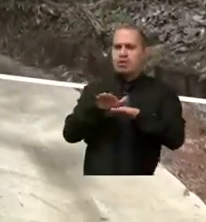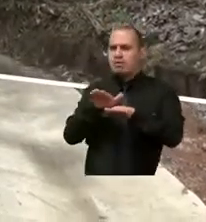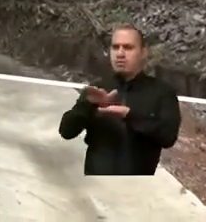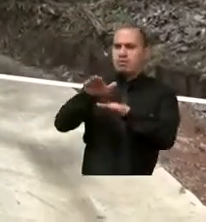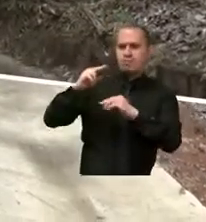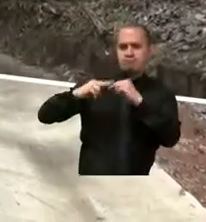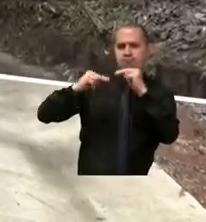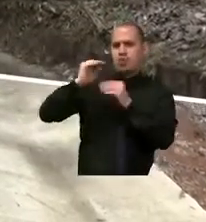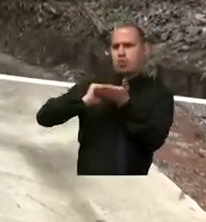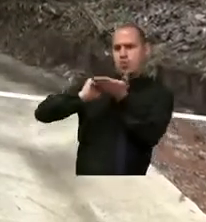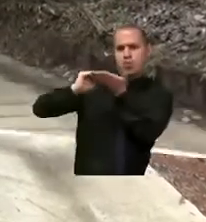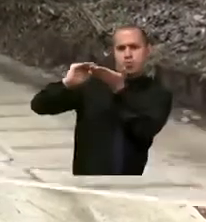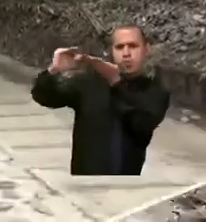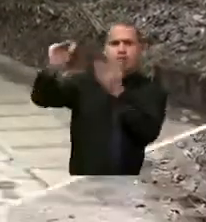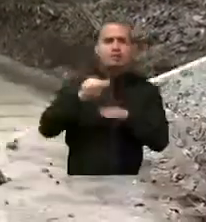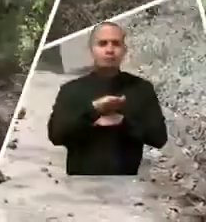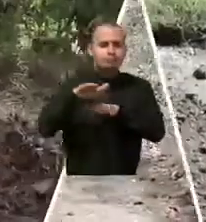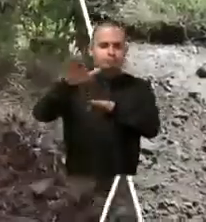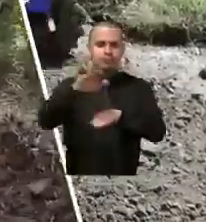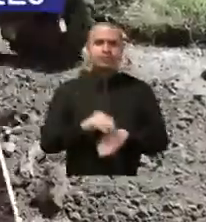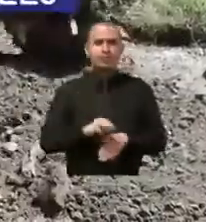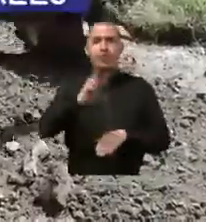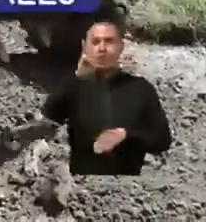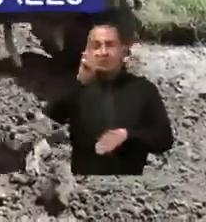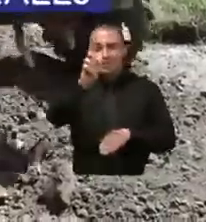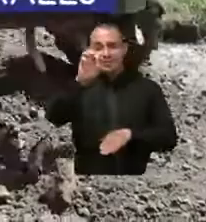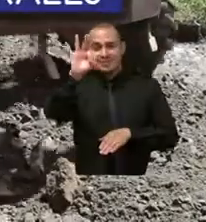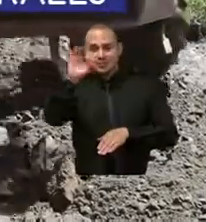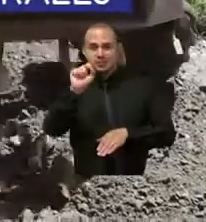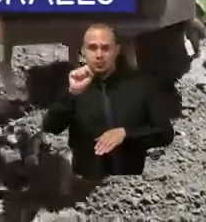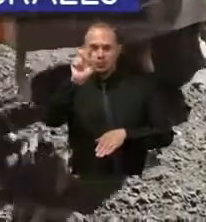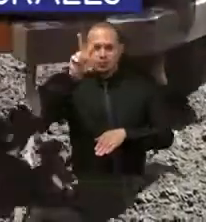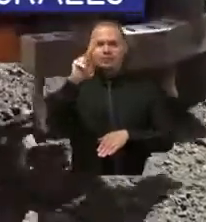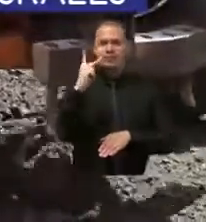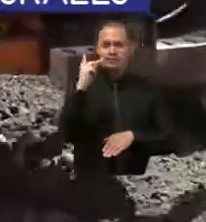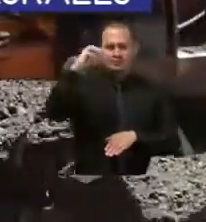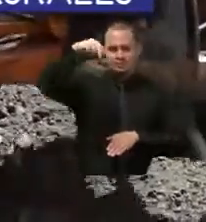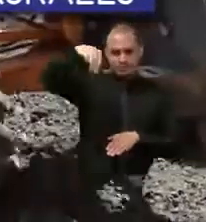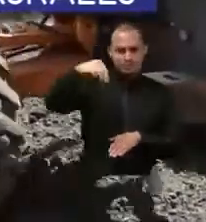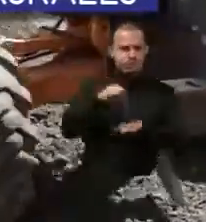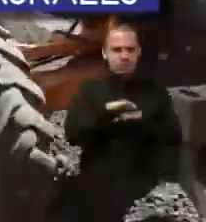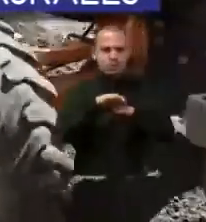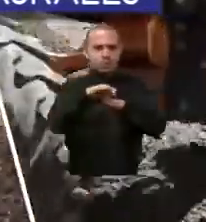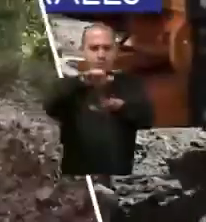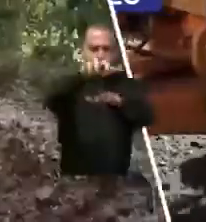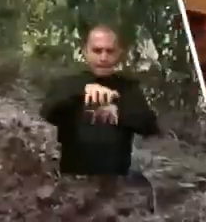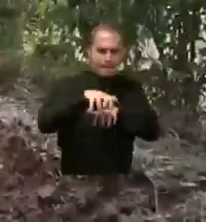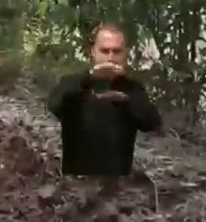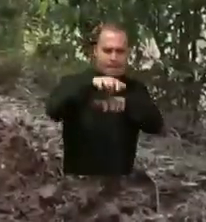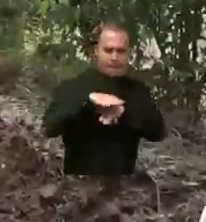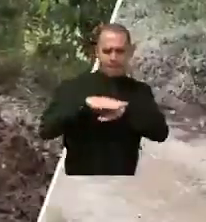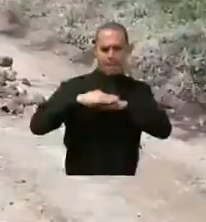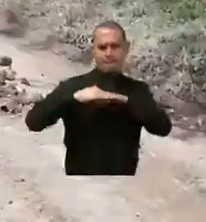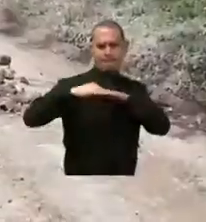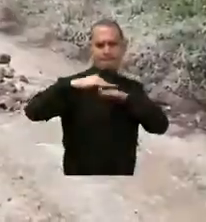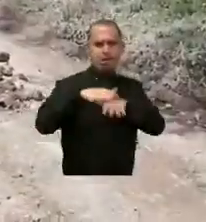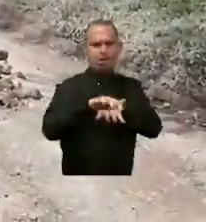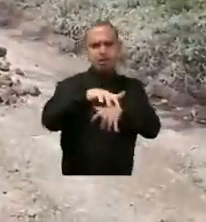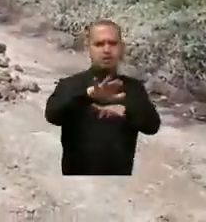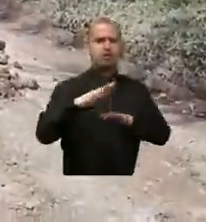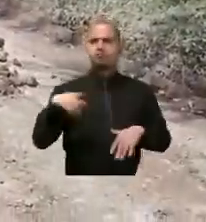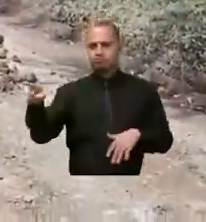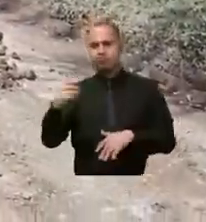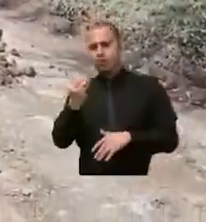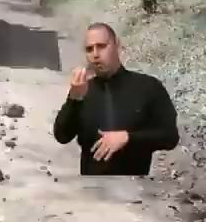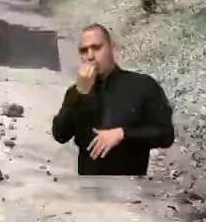sector rural. Realizamos 83.2 kilómetros de mantenimiento de vías rurales para facilitar el transporte y